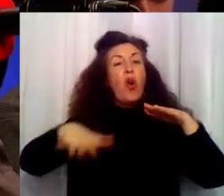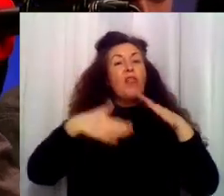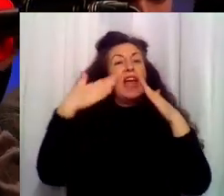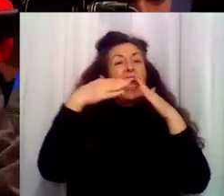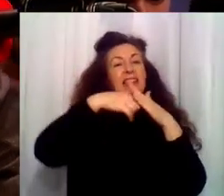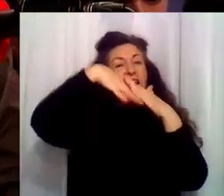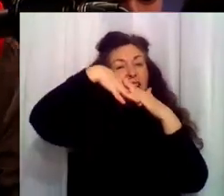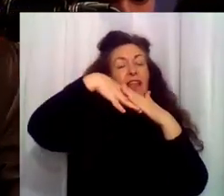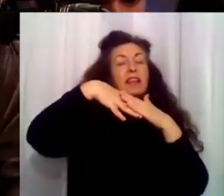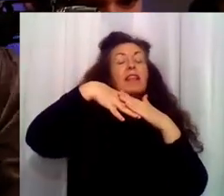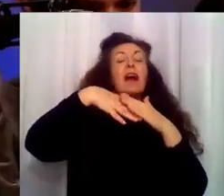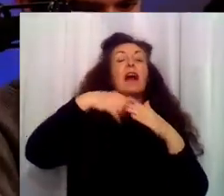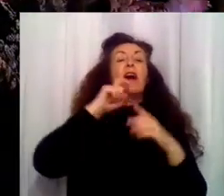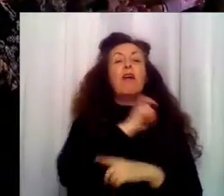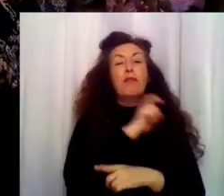de Fundación Montemadrid.